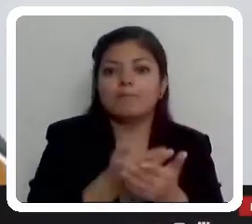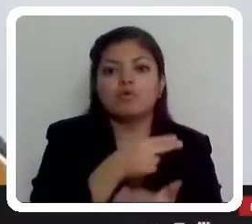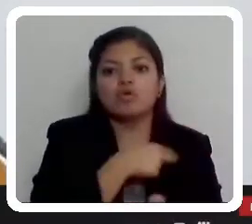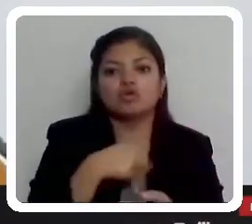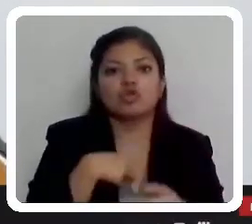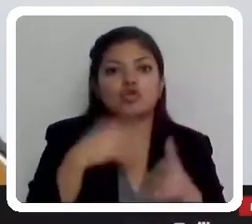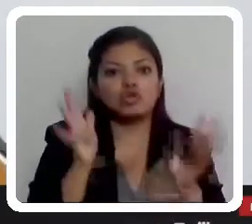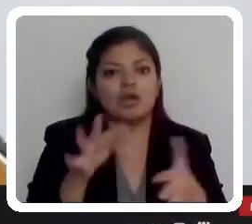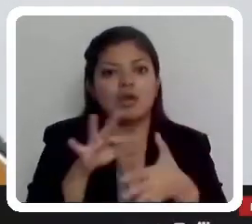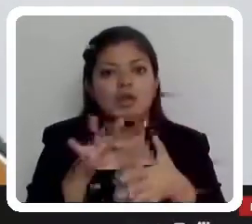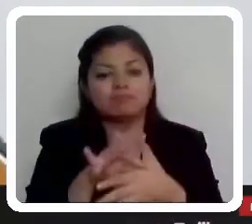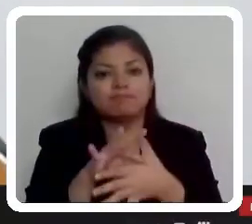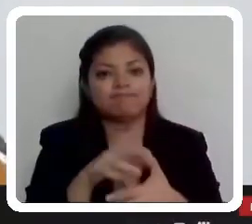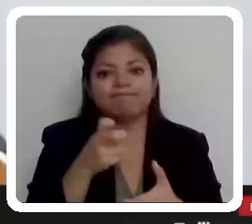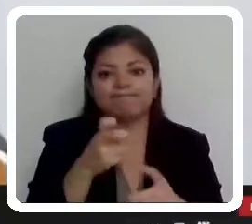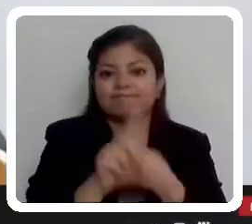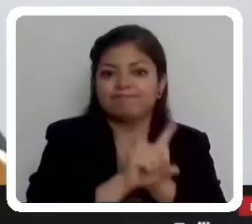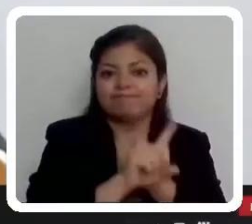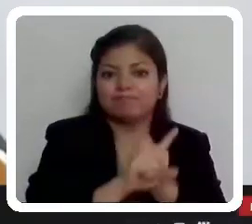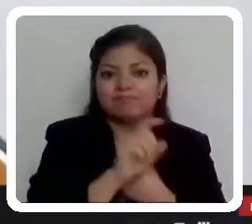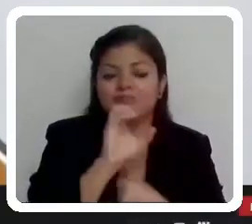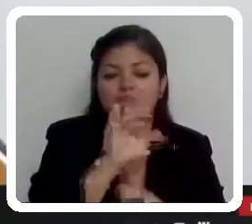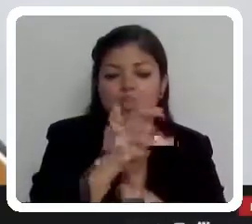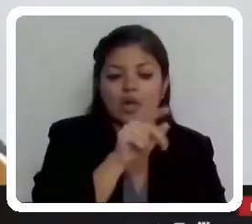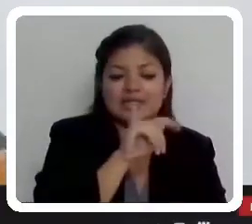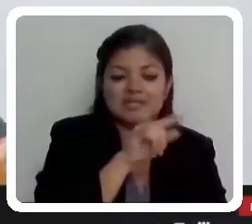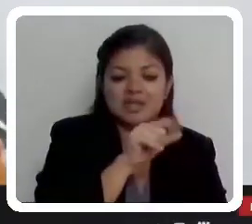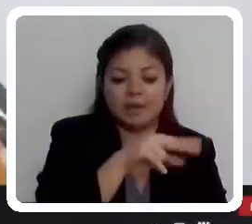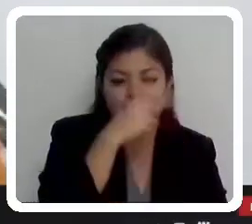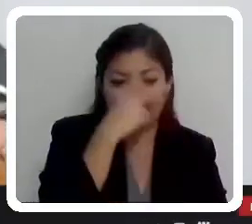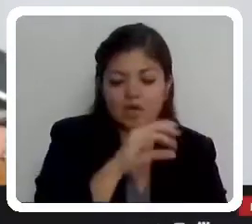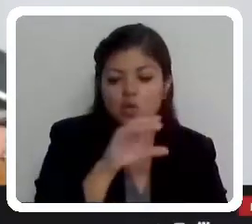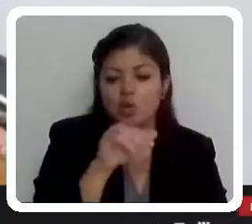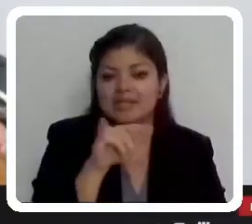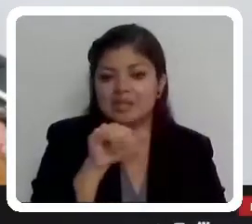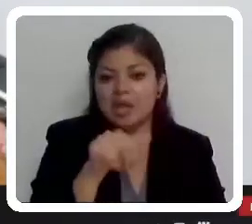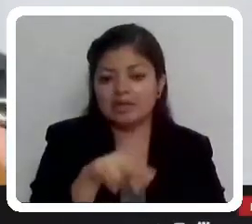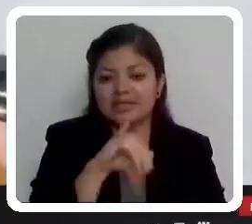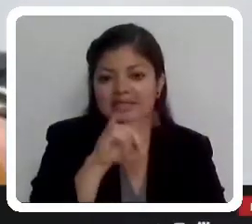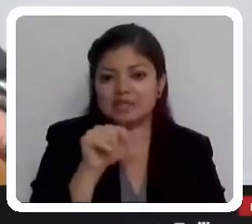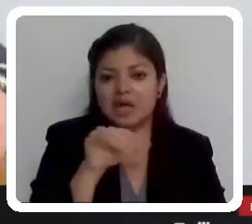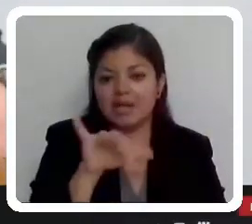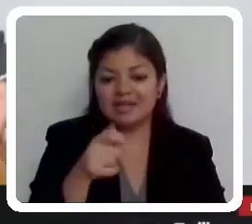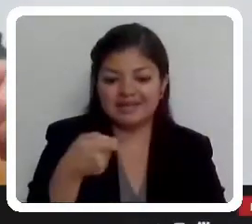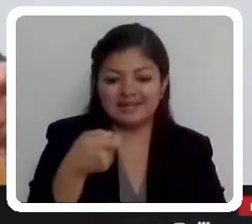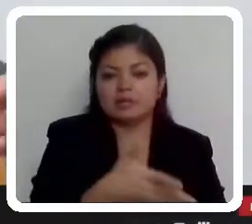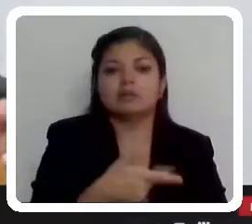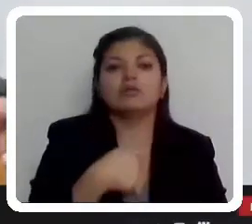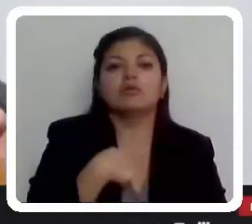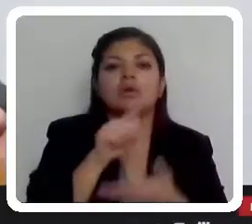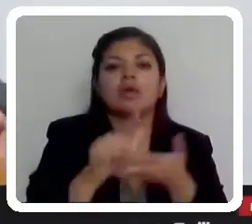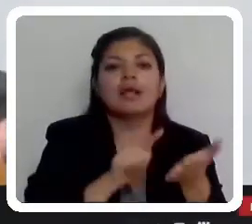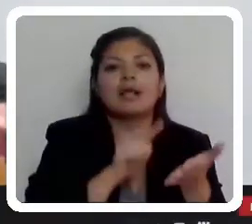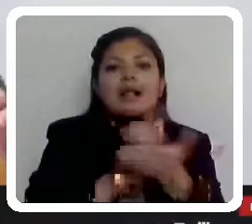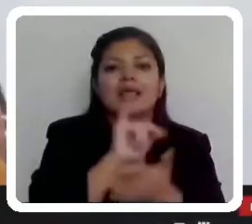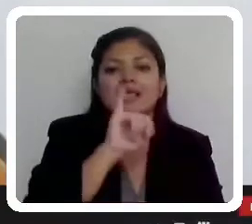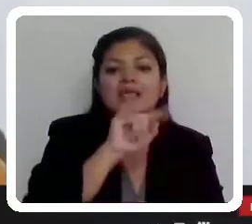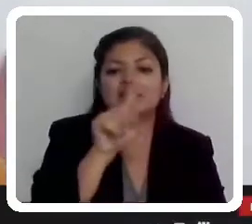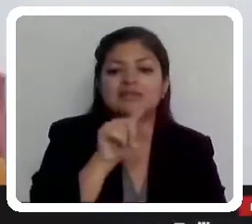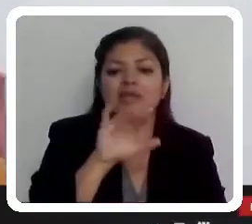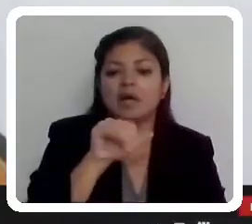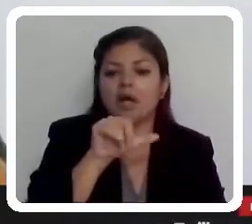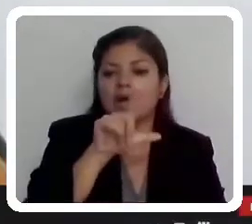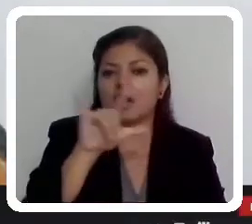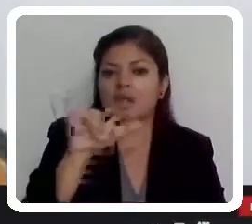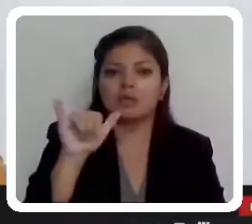viviendo en este problema entre Guadalajara, México y Guadalajara, Iscali. Por eso le he denominado la ley Iscali, para que nos permita, pase lo que